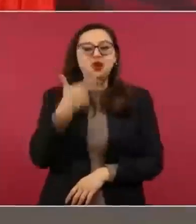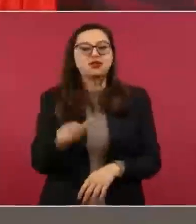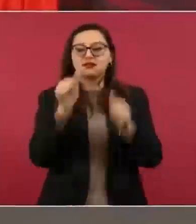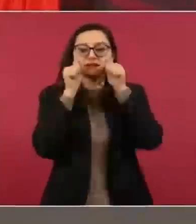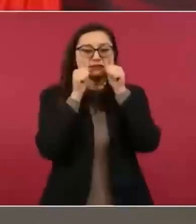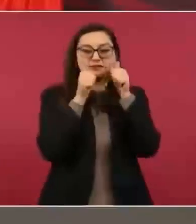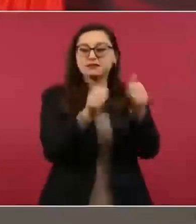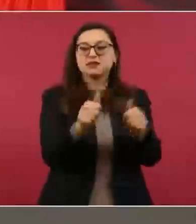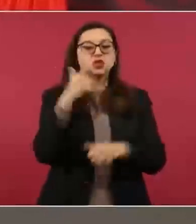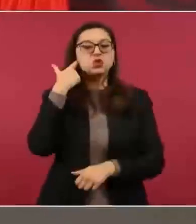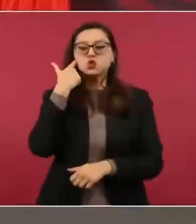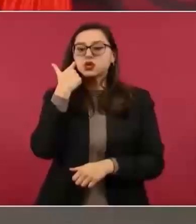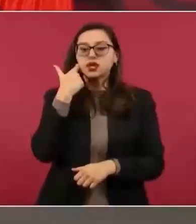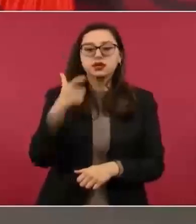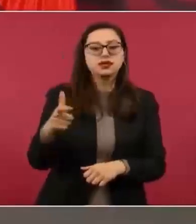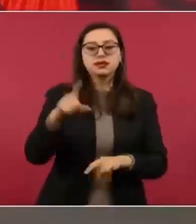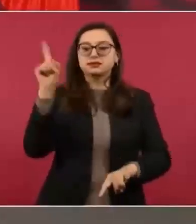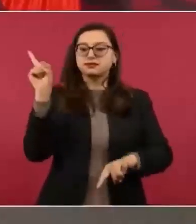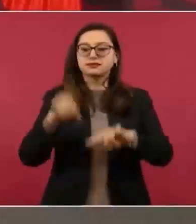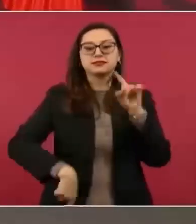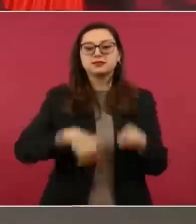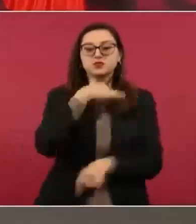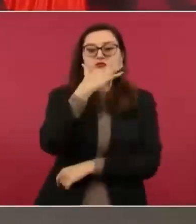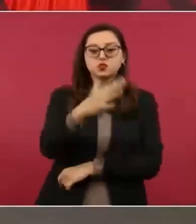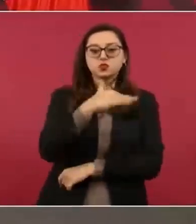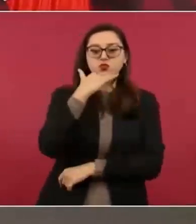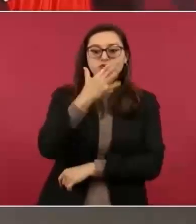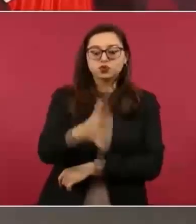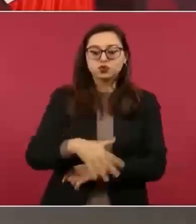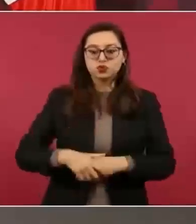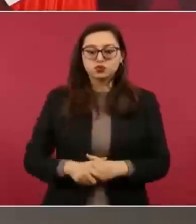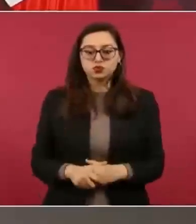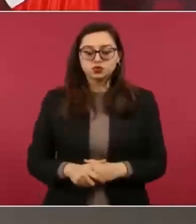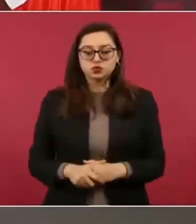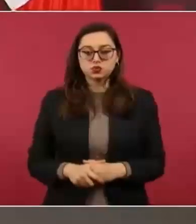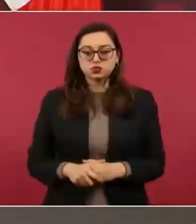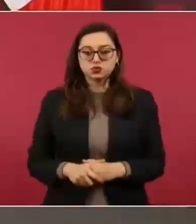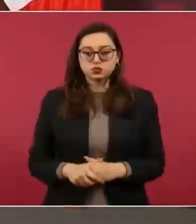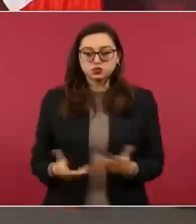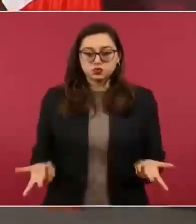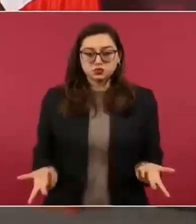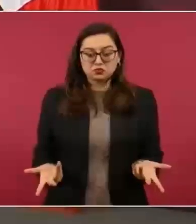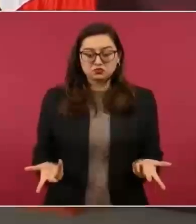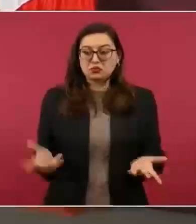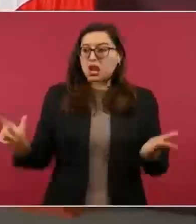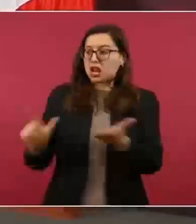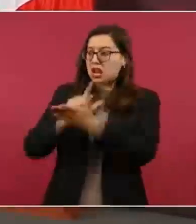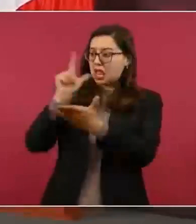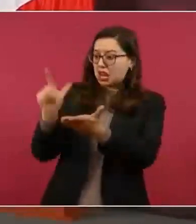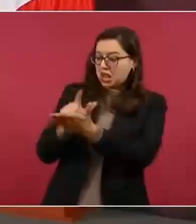para cortar de tajo con la corrupción, pero no es un asunto de leyes